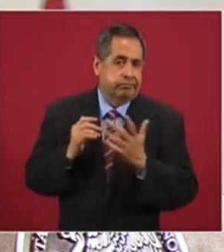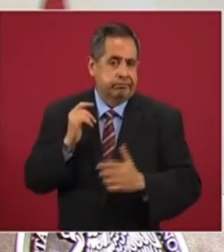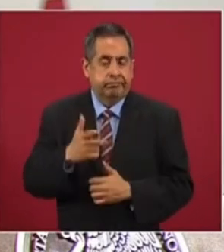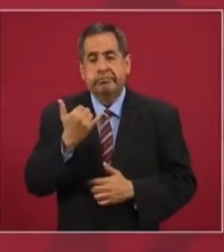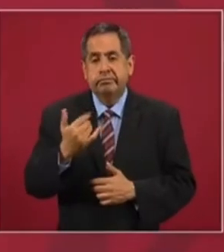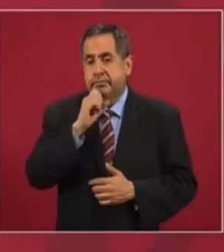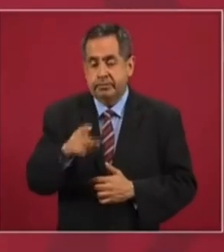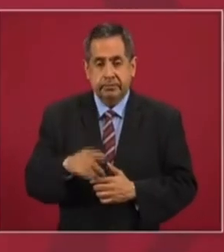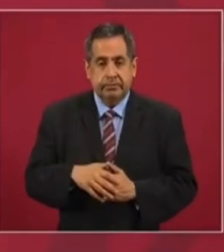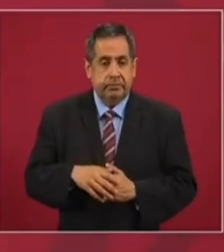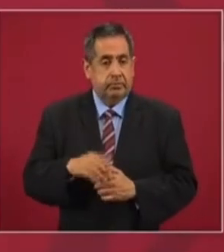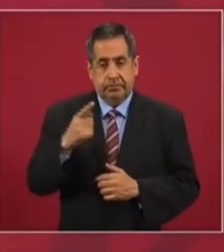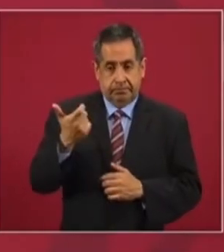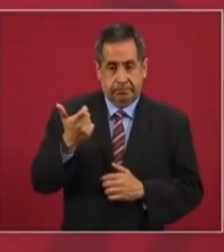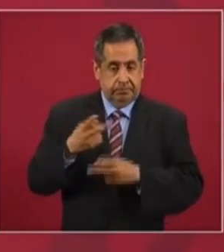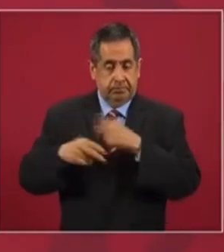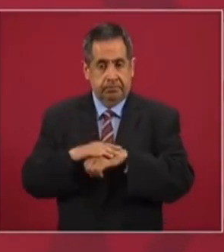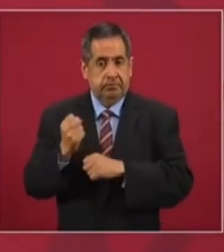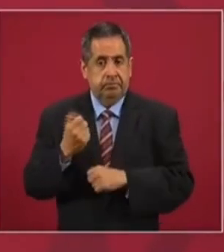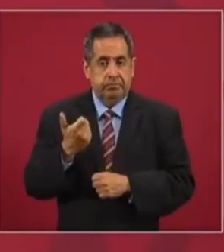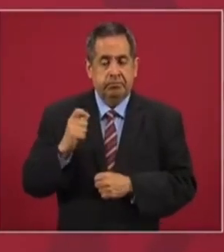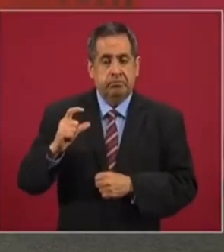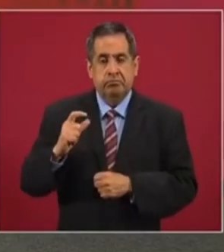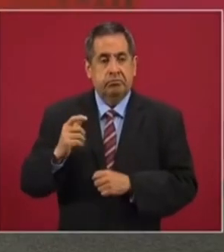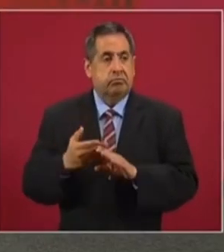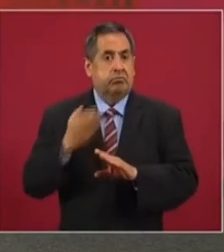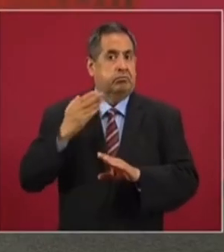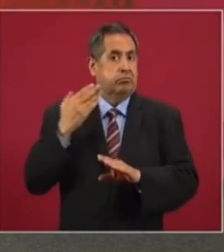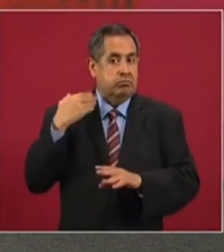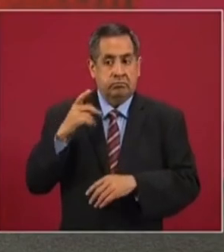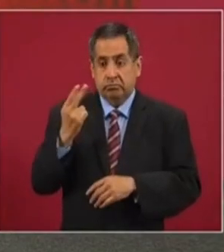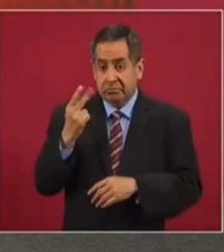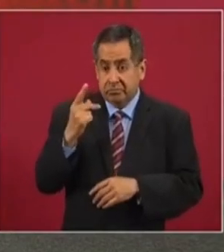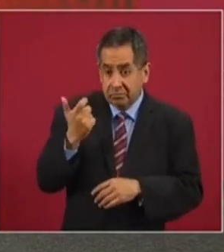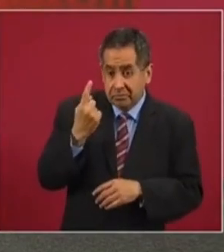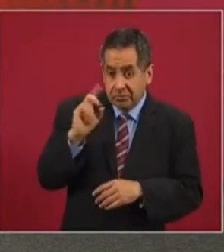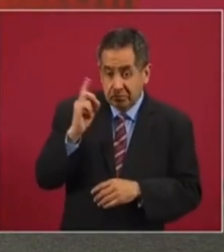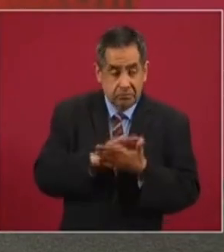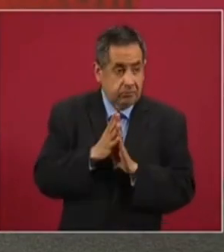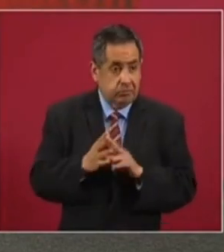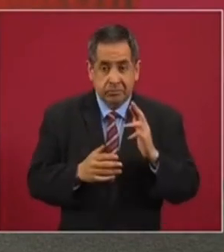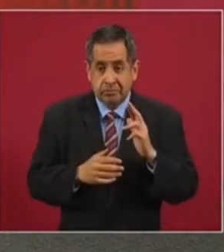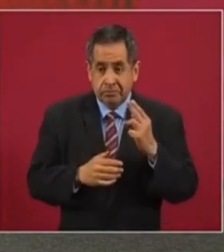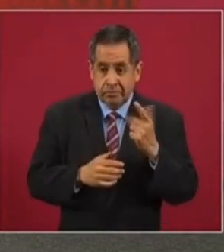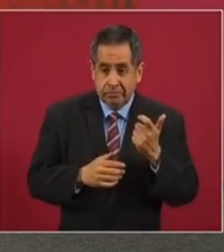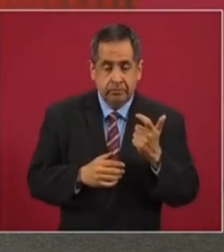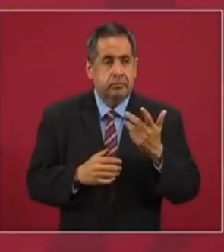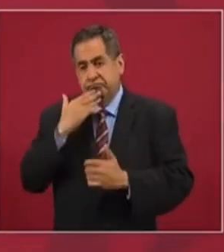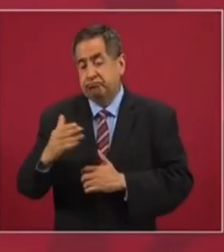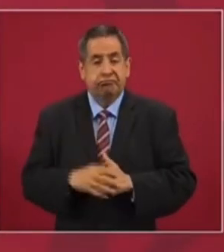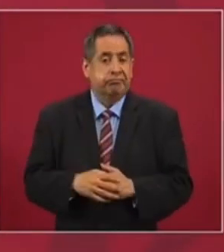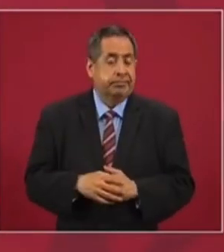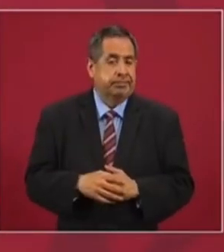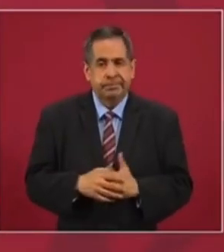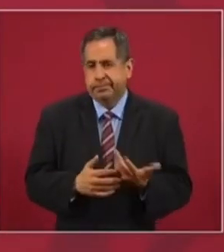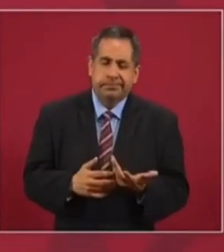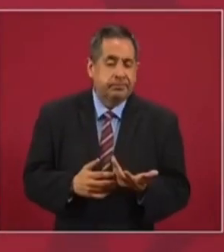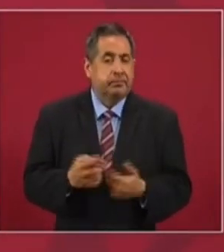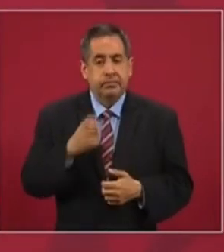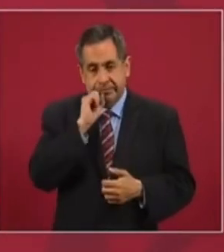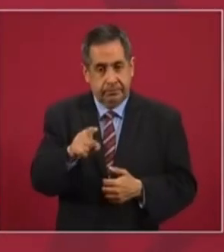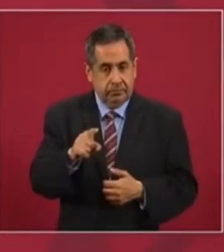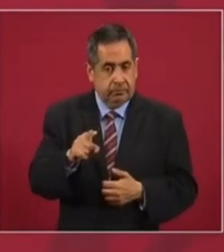la apreciación del peso, el gasto de más de 25 pesos por dólar, el que bajó. Entonces, esto